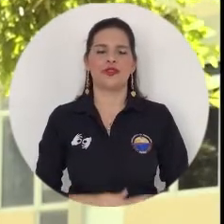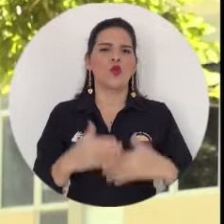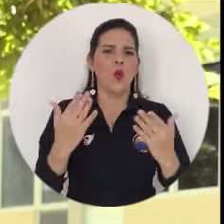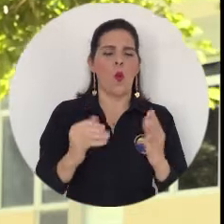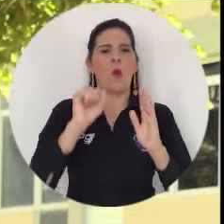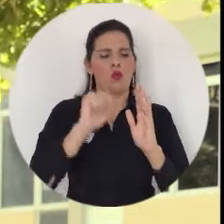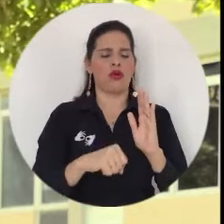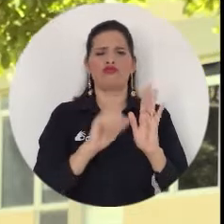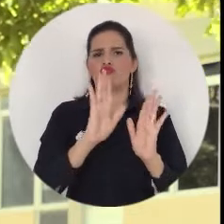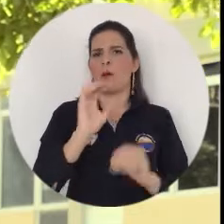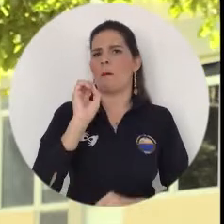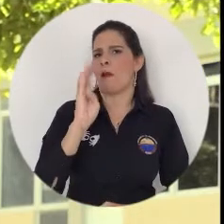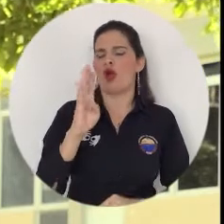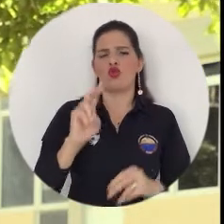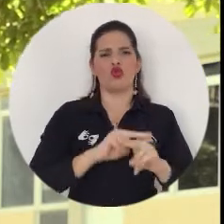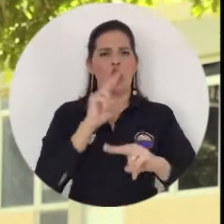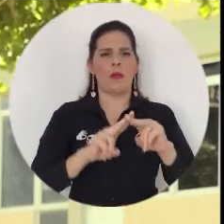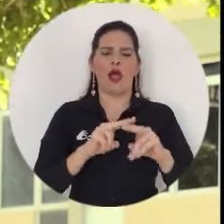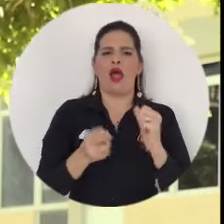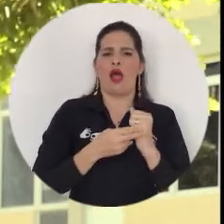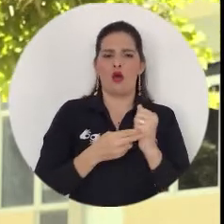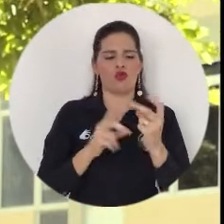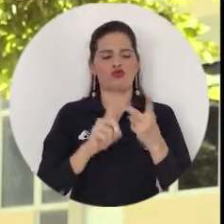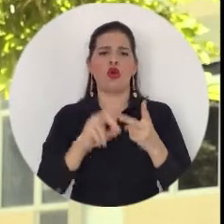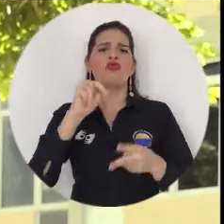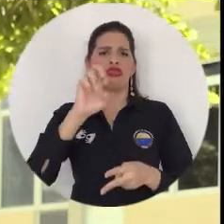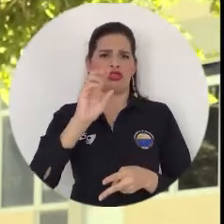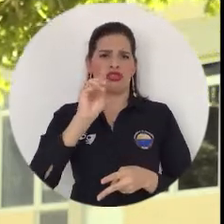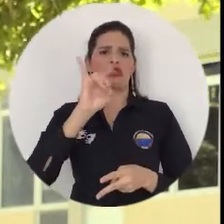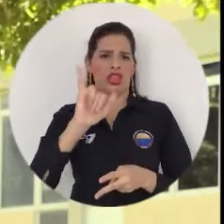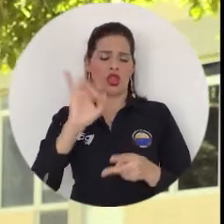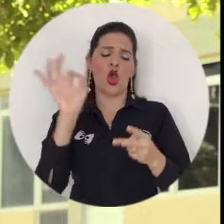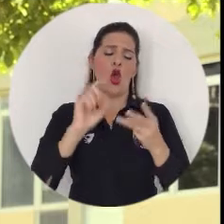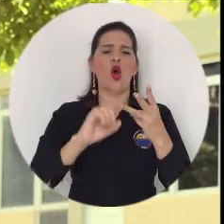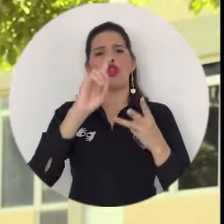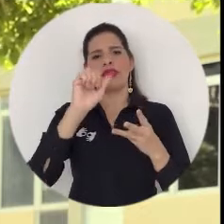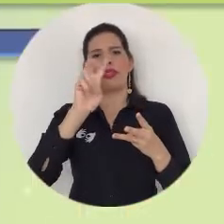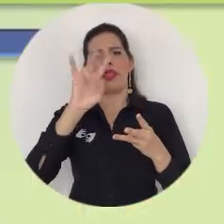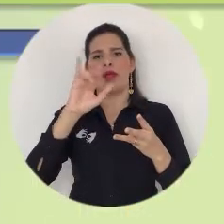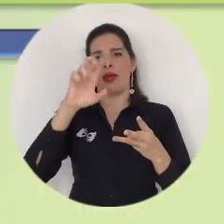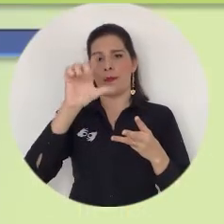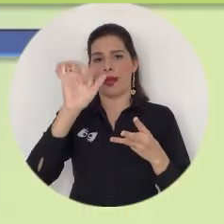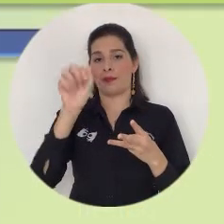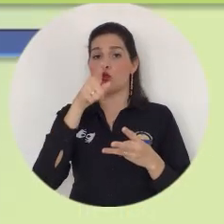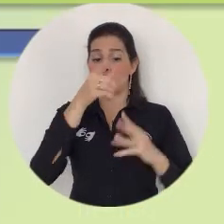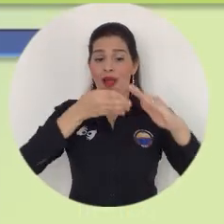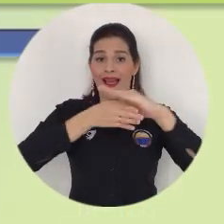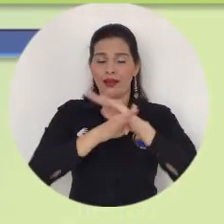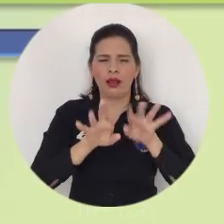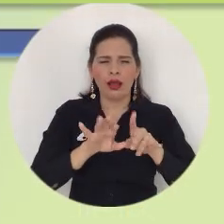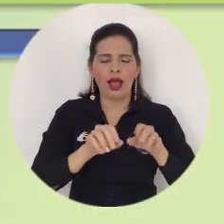tradicionales o cuentas Neki o David Plata, ingresar a la página de admisiones y seguir los siguientes pasos. Primero,